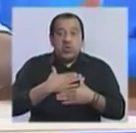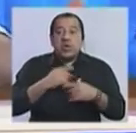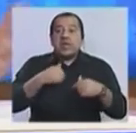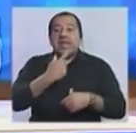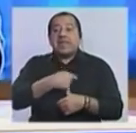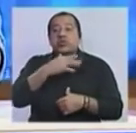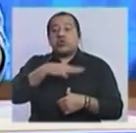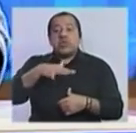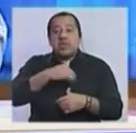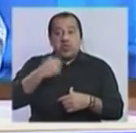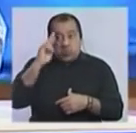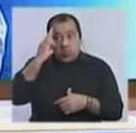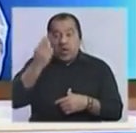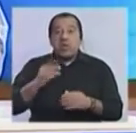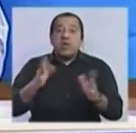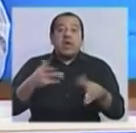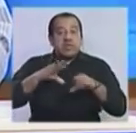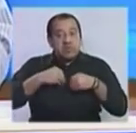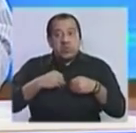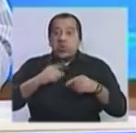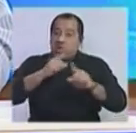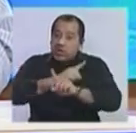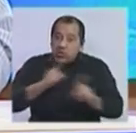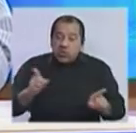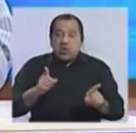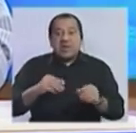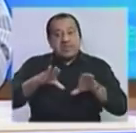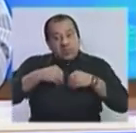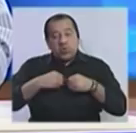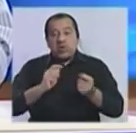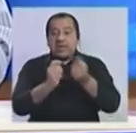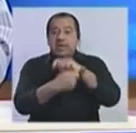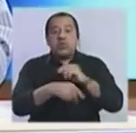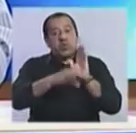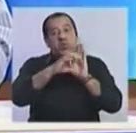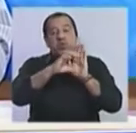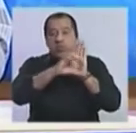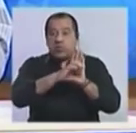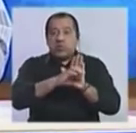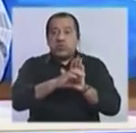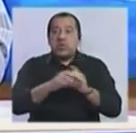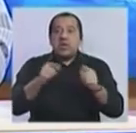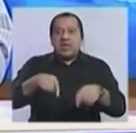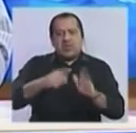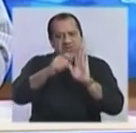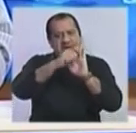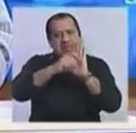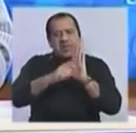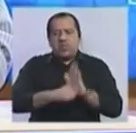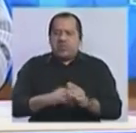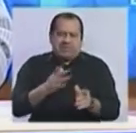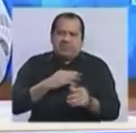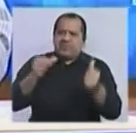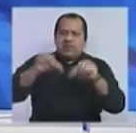uruguaya no haya permitido que se incluyeran en la Constitución estos artículos tan represivos, tan regresivos.